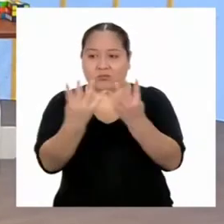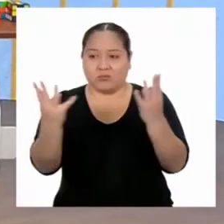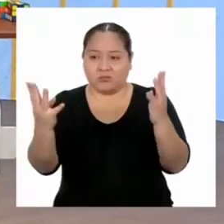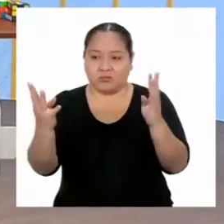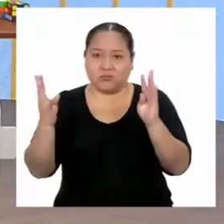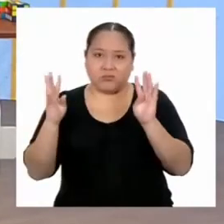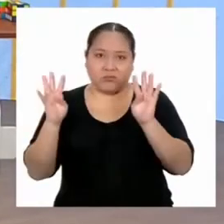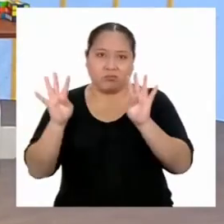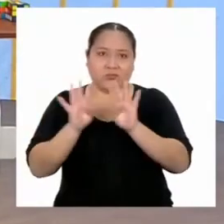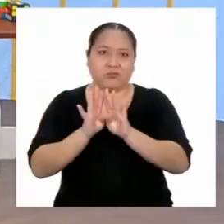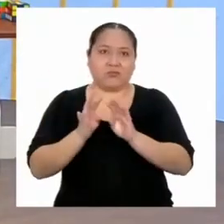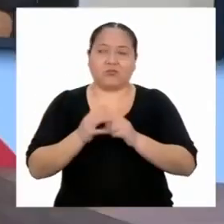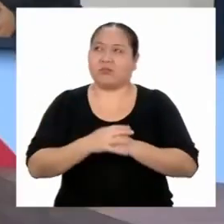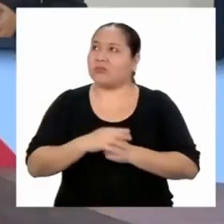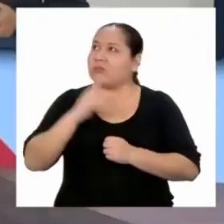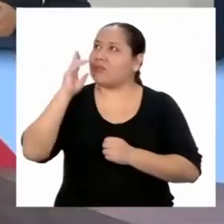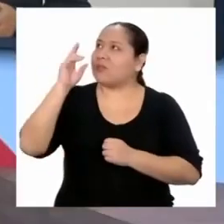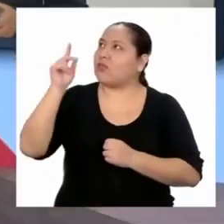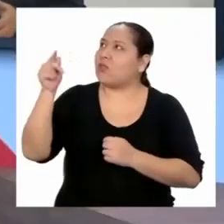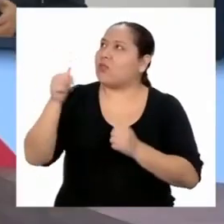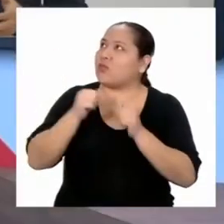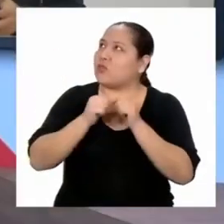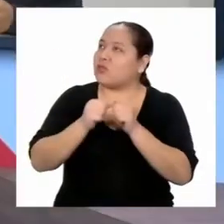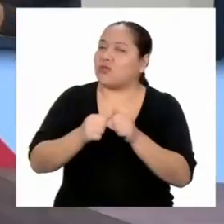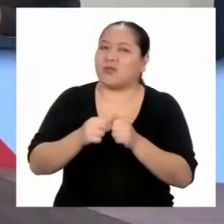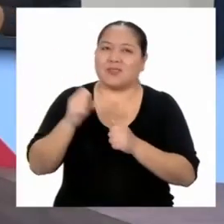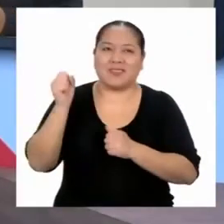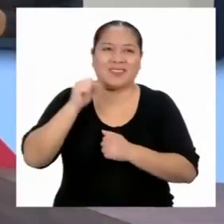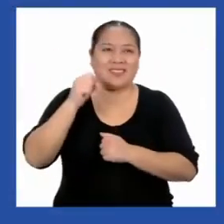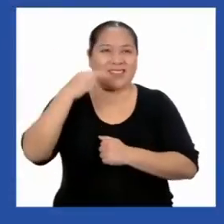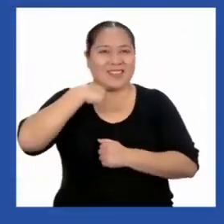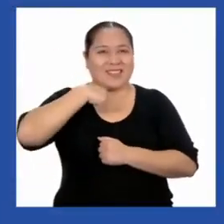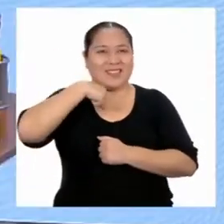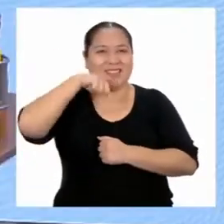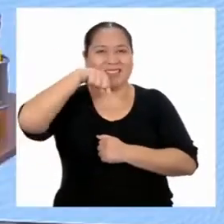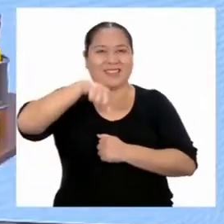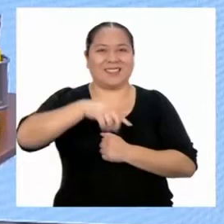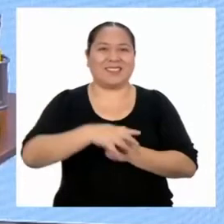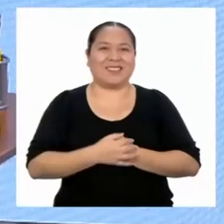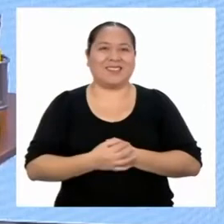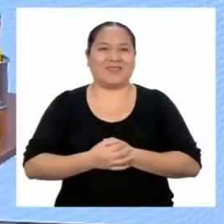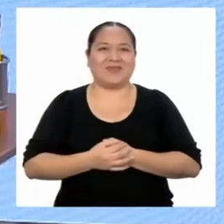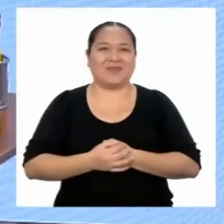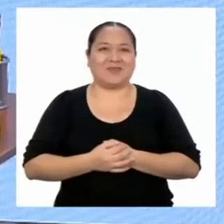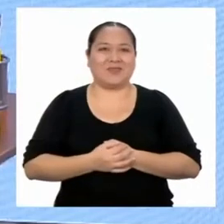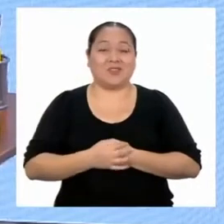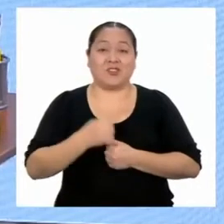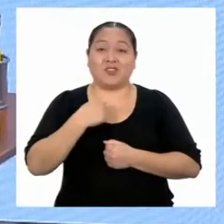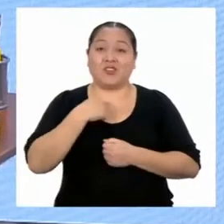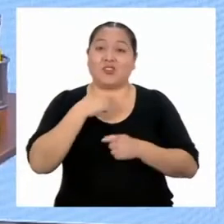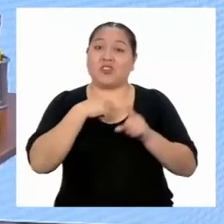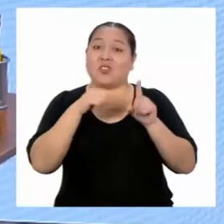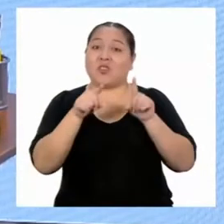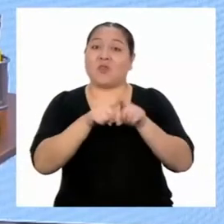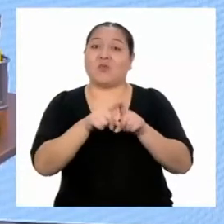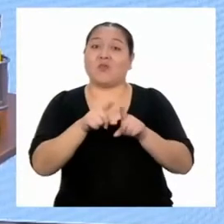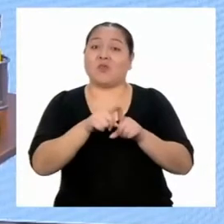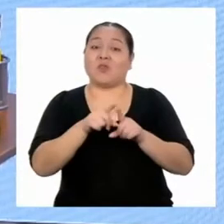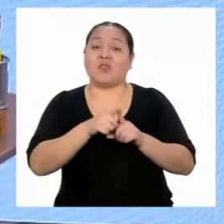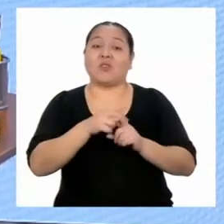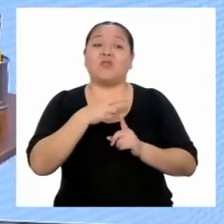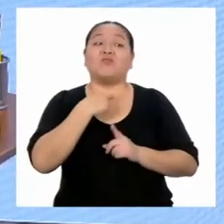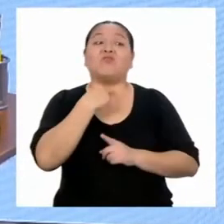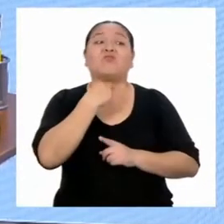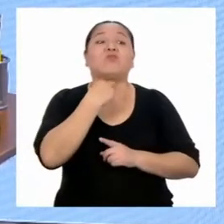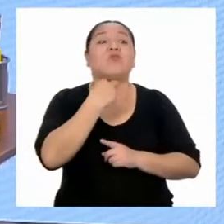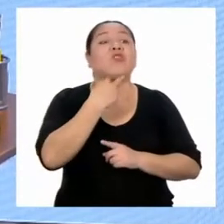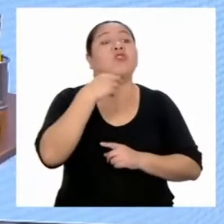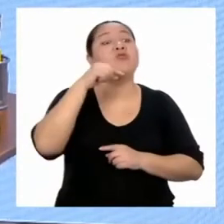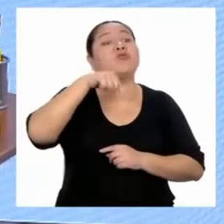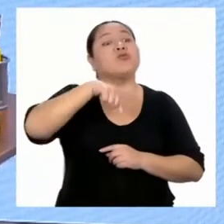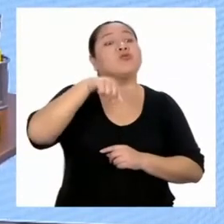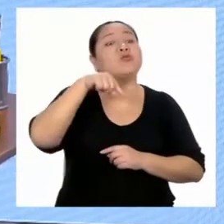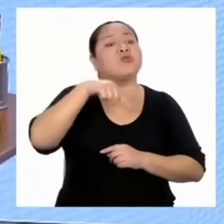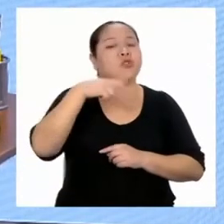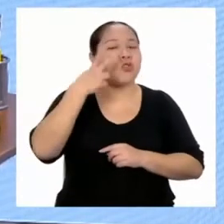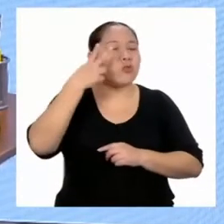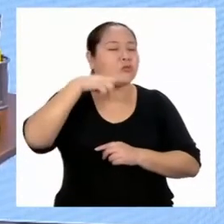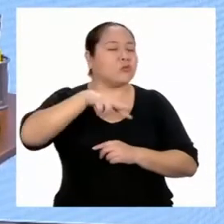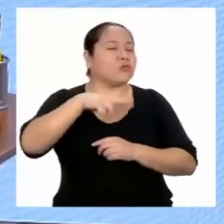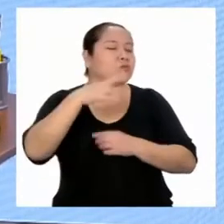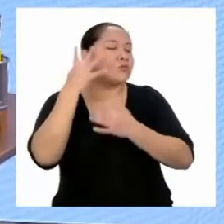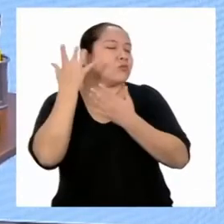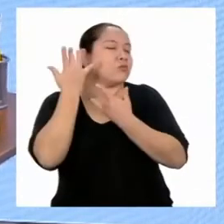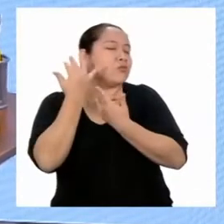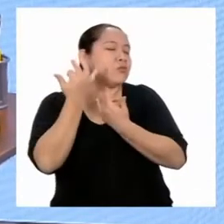Profesor, sigue ahí, ¿cierto? Sí, Jonathan, aquí estoy. Yo también sigo aquí, detective Jonathan, y te sigo